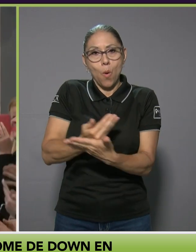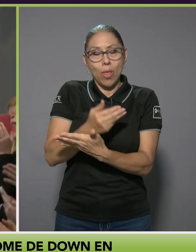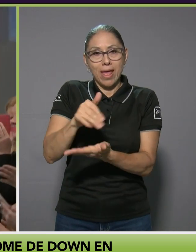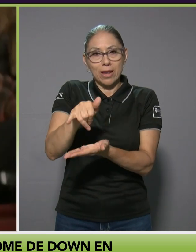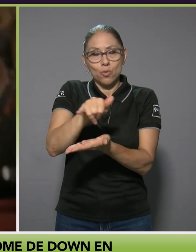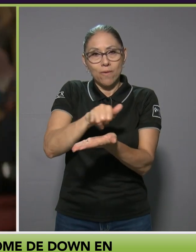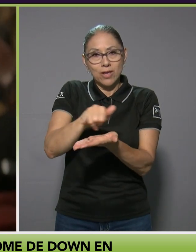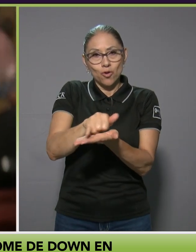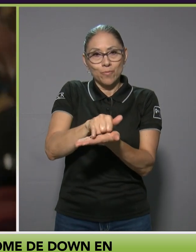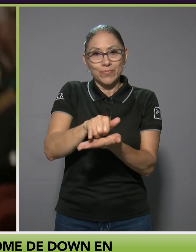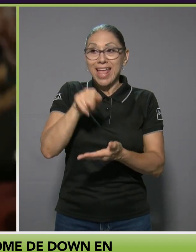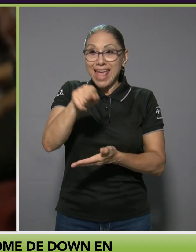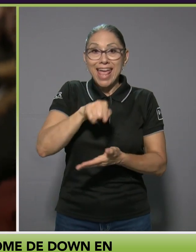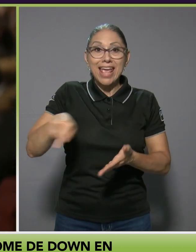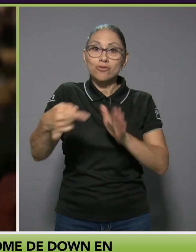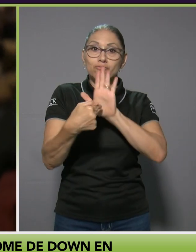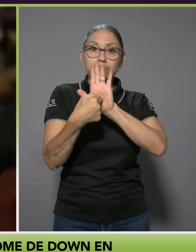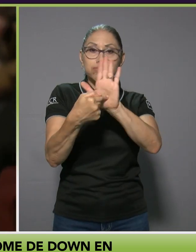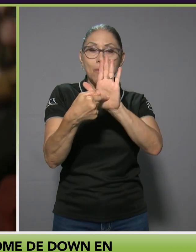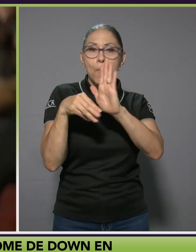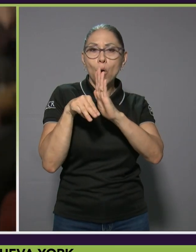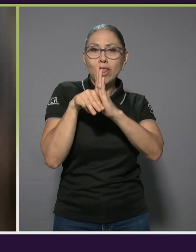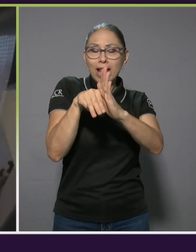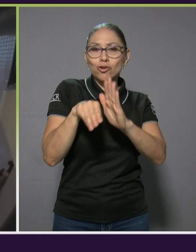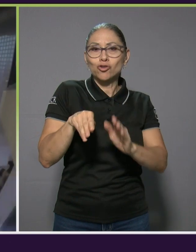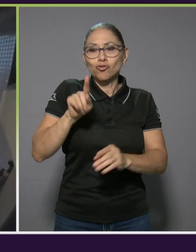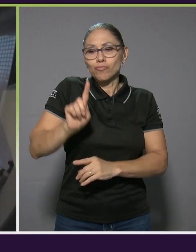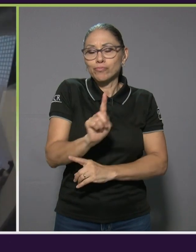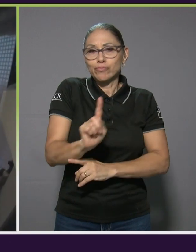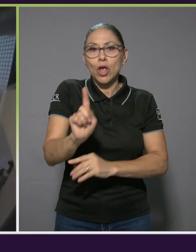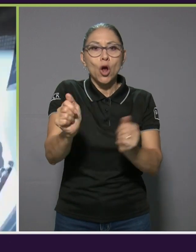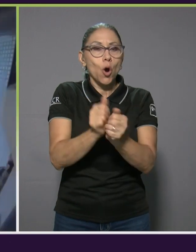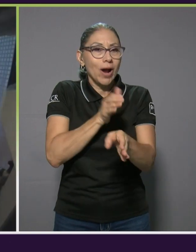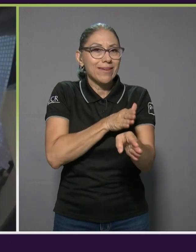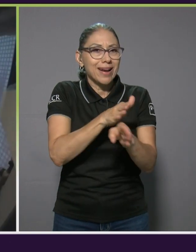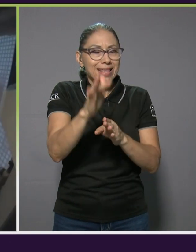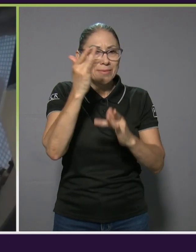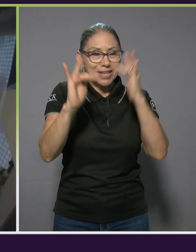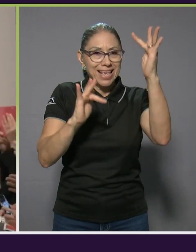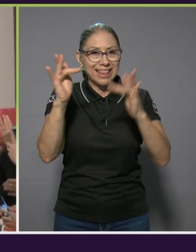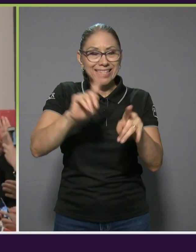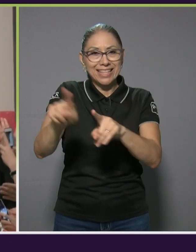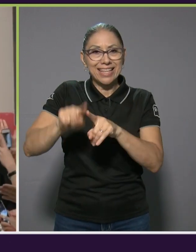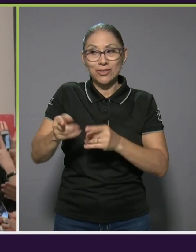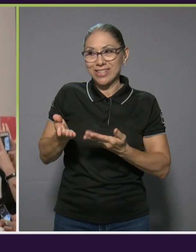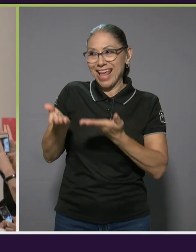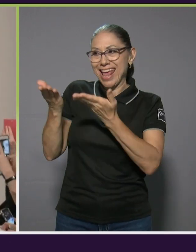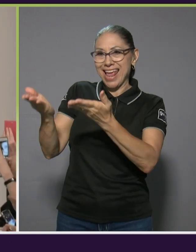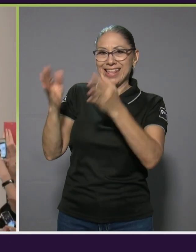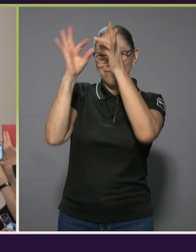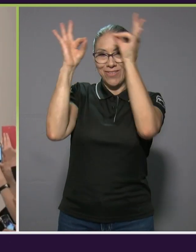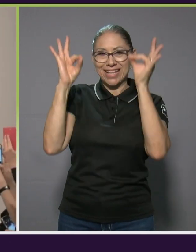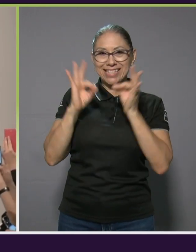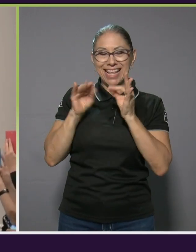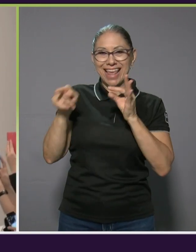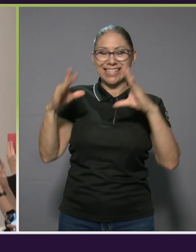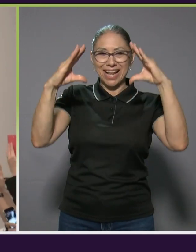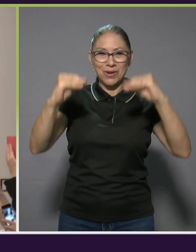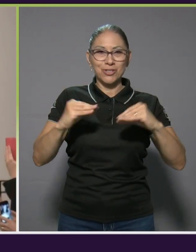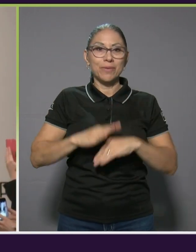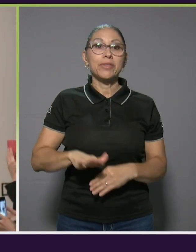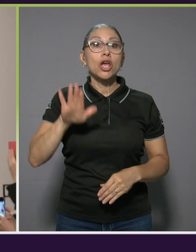espacio destacó a modelos con carreras brillantes en distintos campos. Jamie fue la estrella de esa noche. Sus